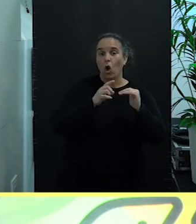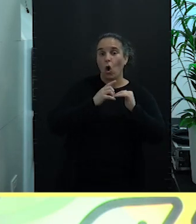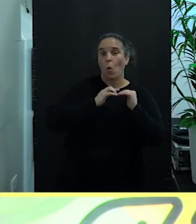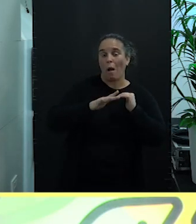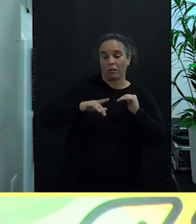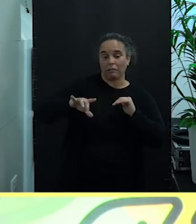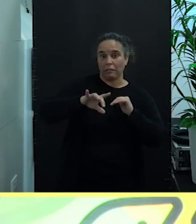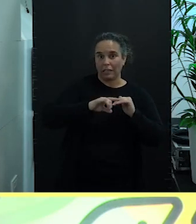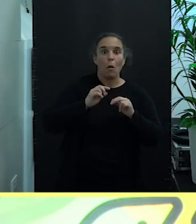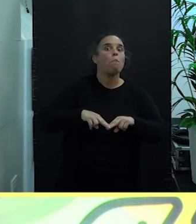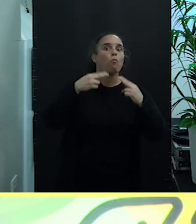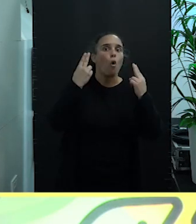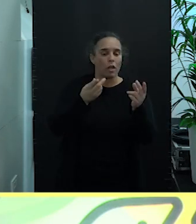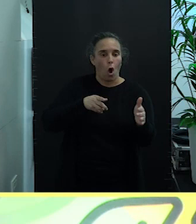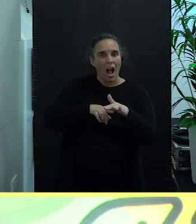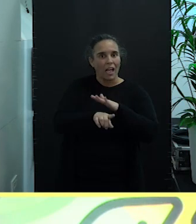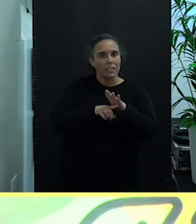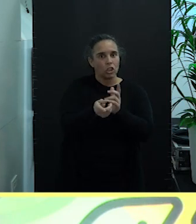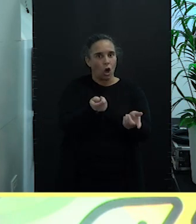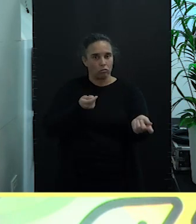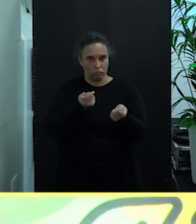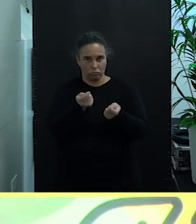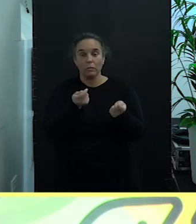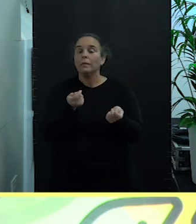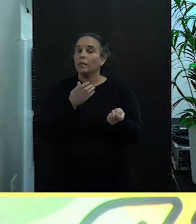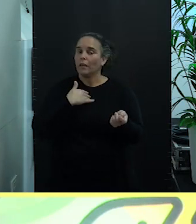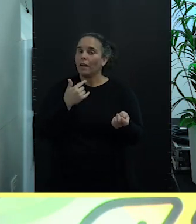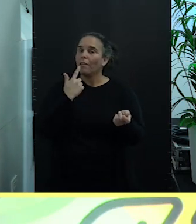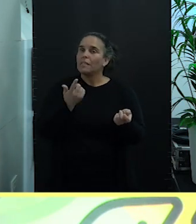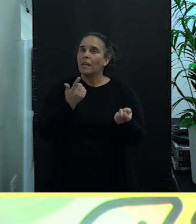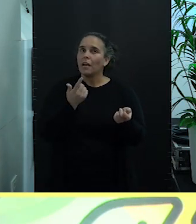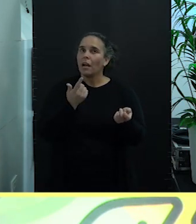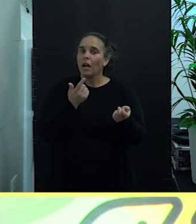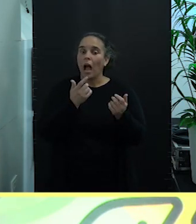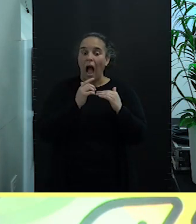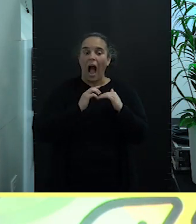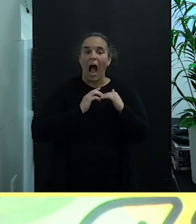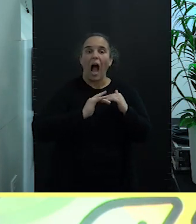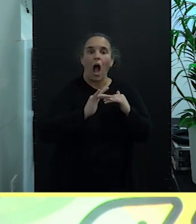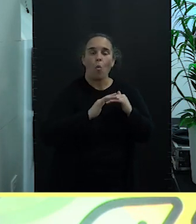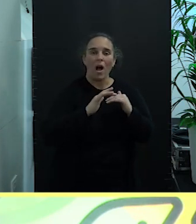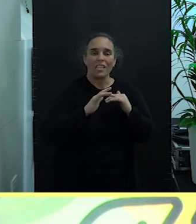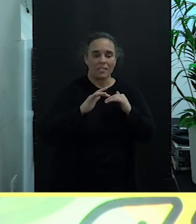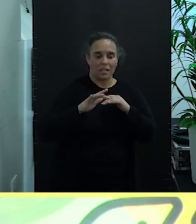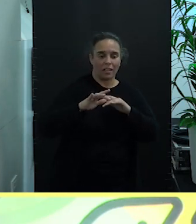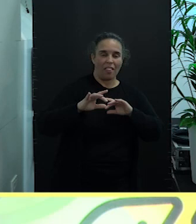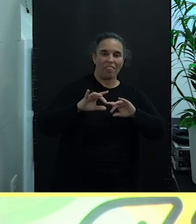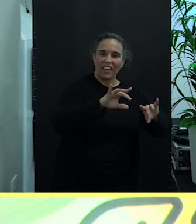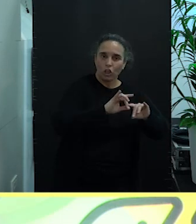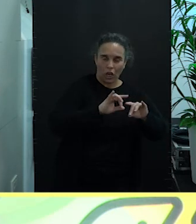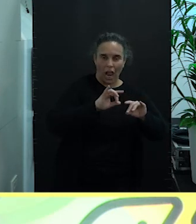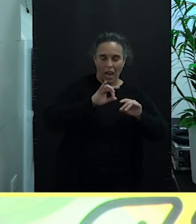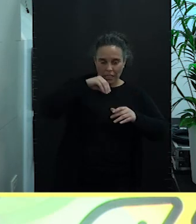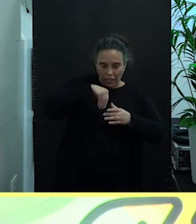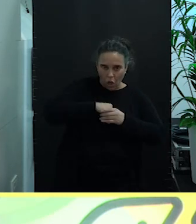marítimo terrestre, que engloba no solo las aguas territoriales e interiores y las propias